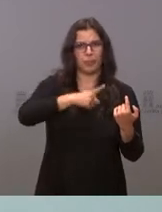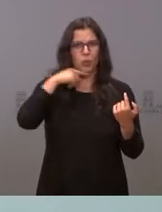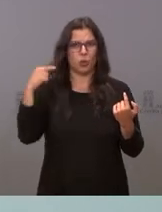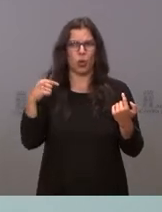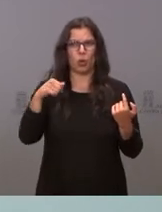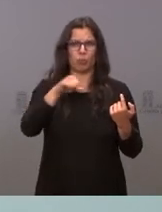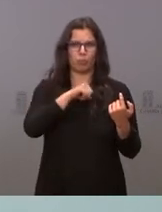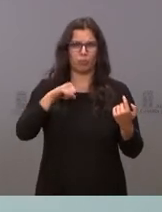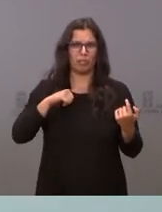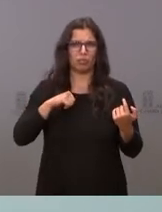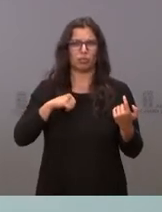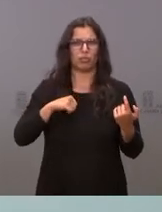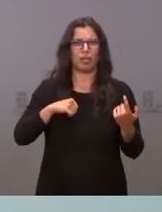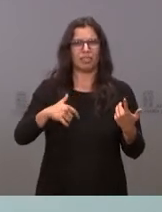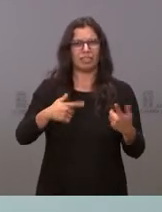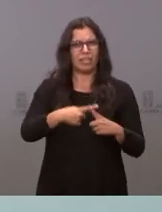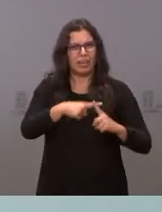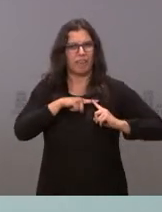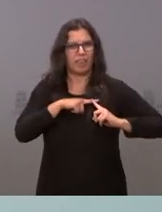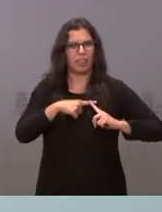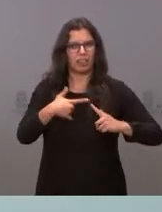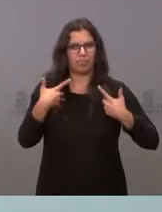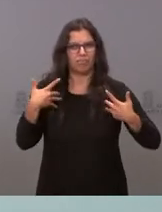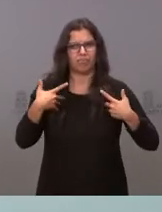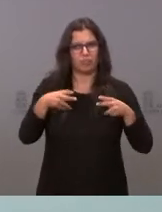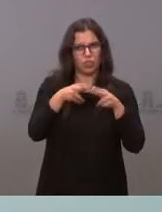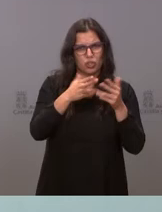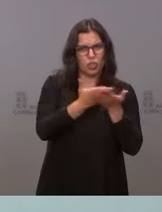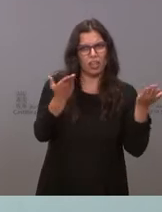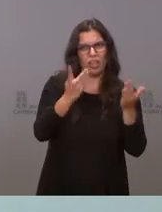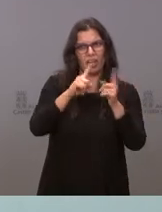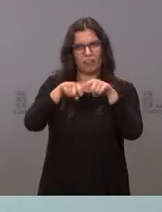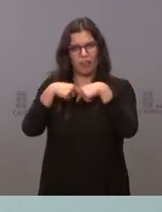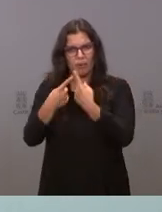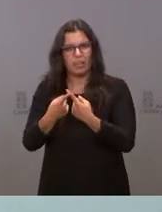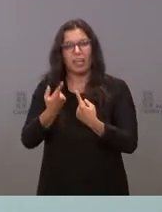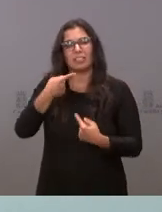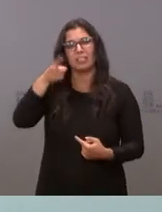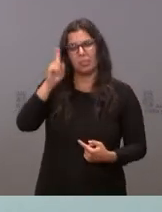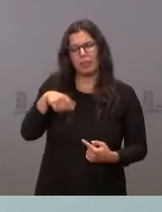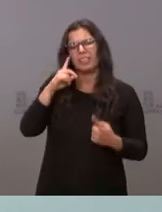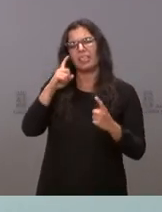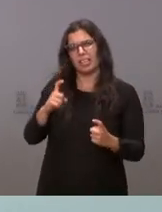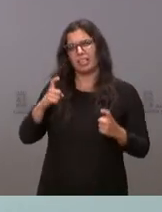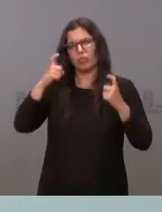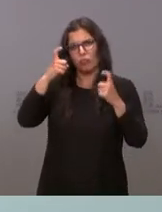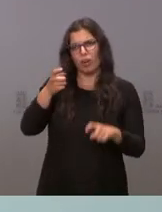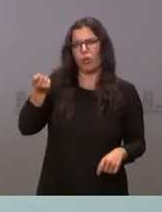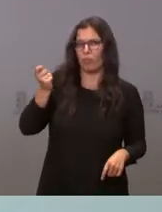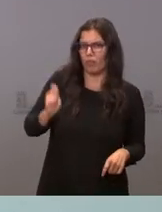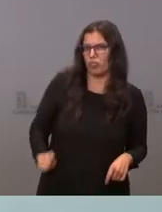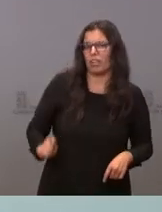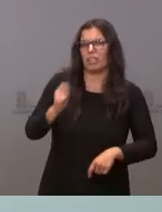mucho sacrificio en la sociedad y en las familias, y también mucho esfuerzo de los profesionales